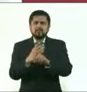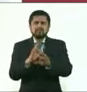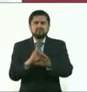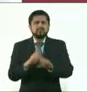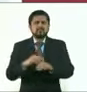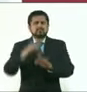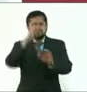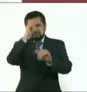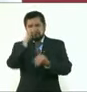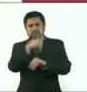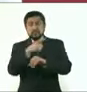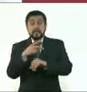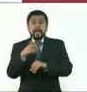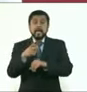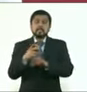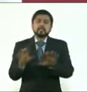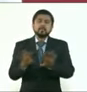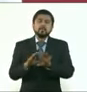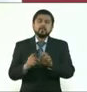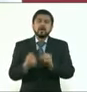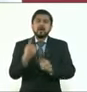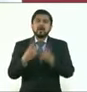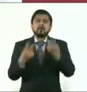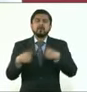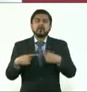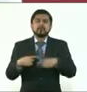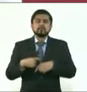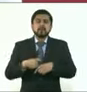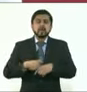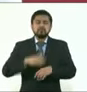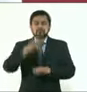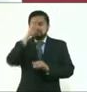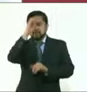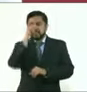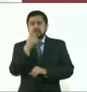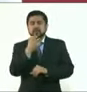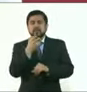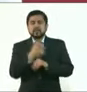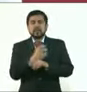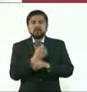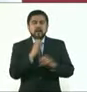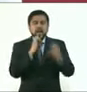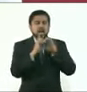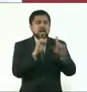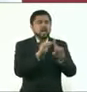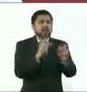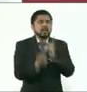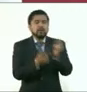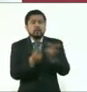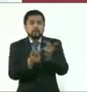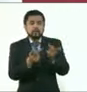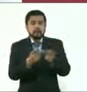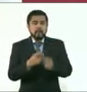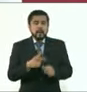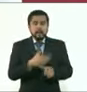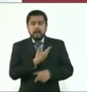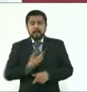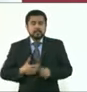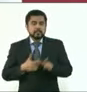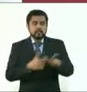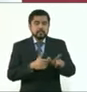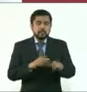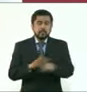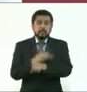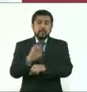esa es la verdad. Quien está en contra de este ejercicio de democracia participativa,